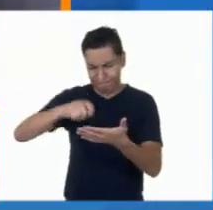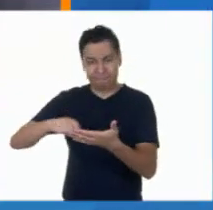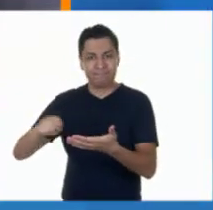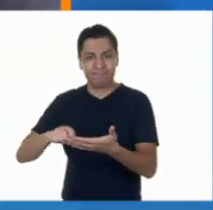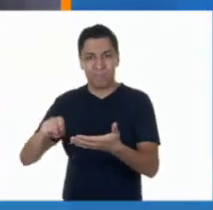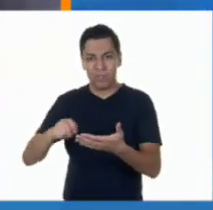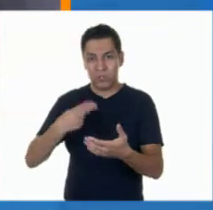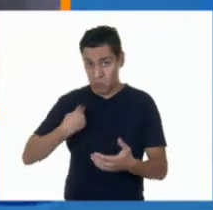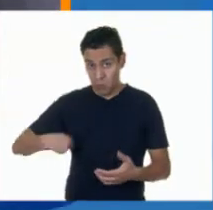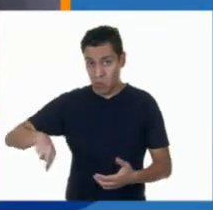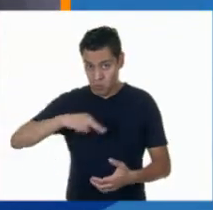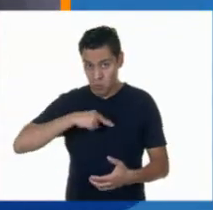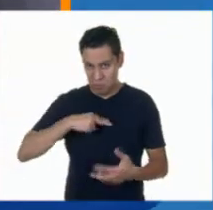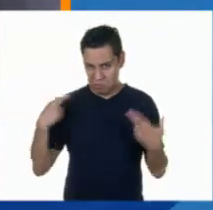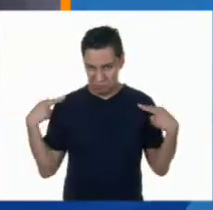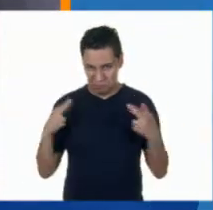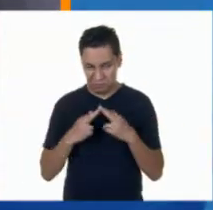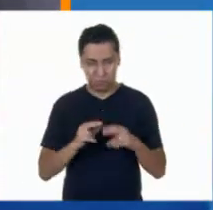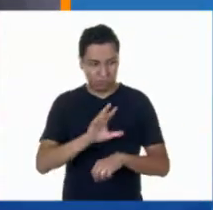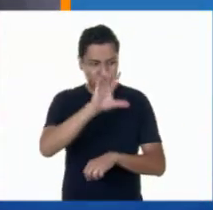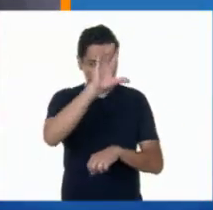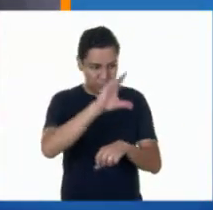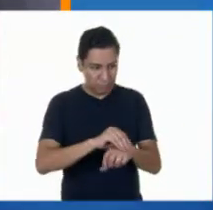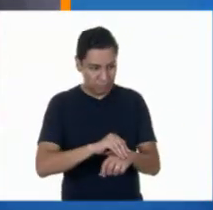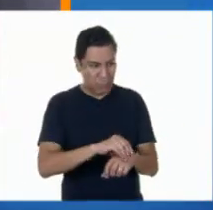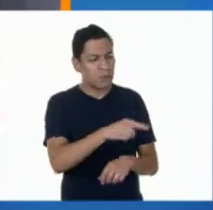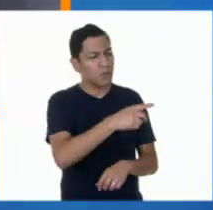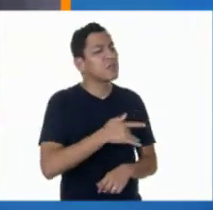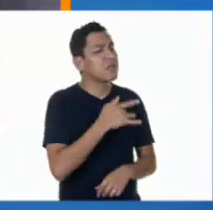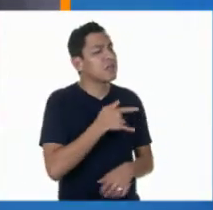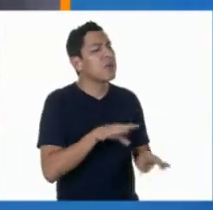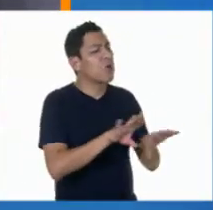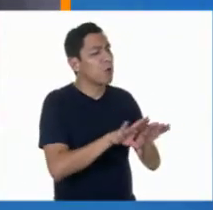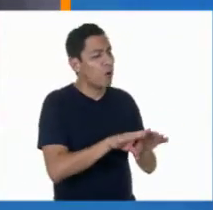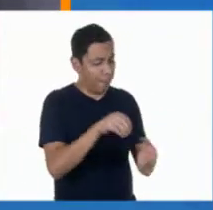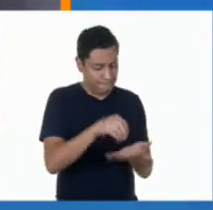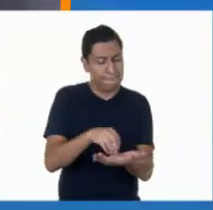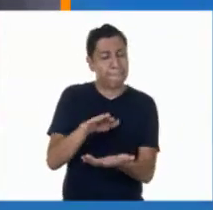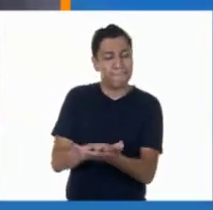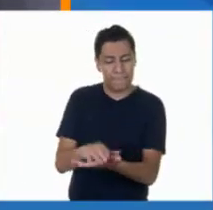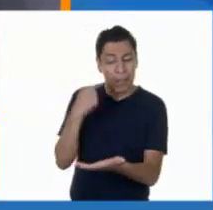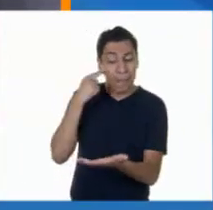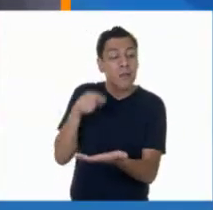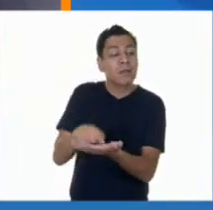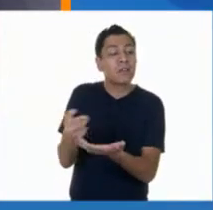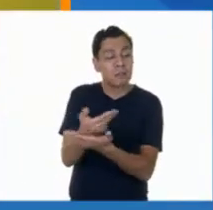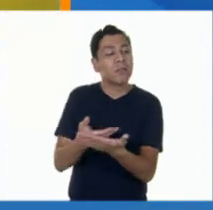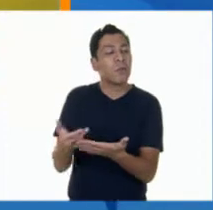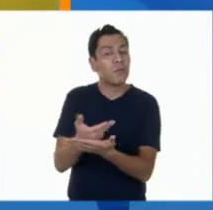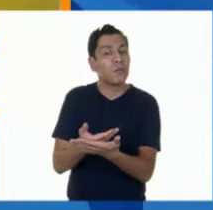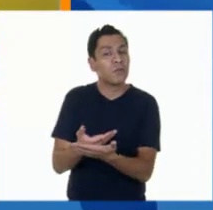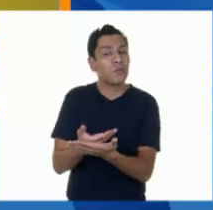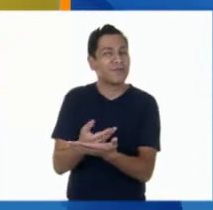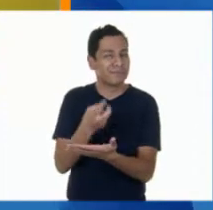nosotros les permitimos que ellos lo plasmen en historias y cuentos que ellos nos comentan. Soy la maestra Leticia Torres.